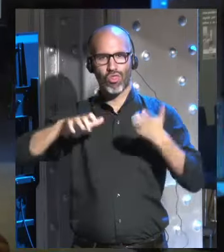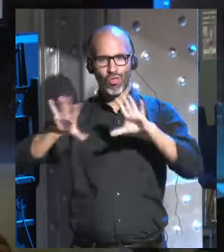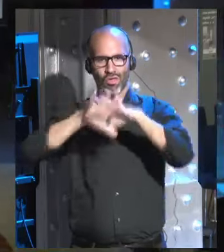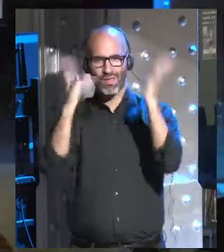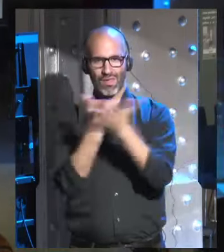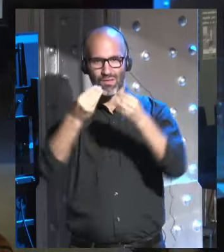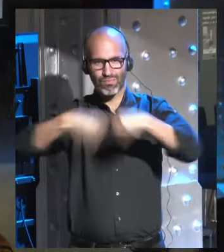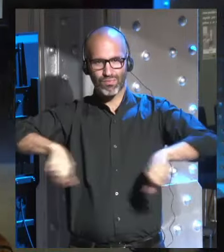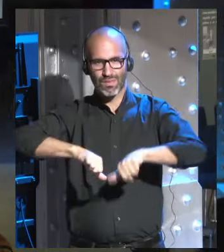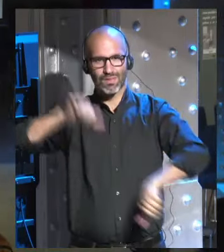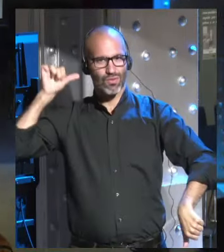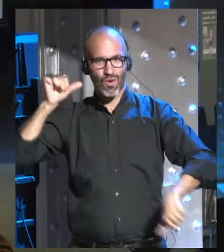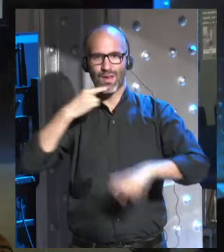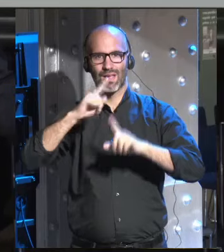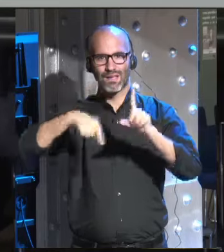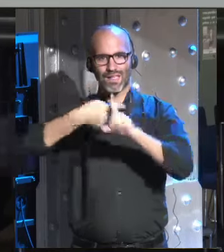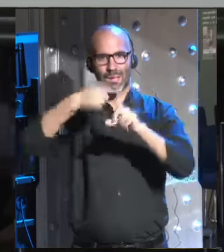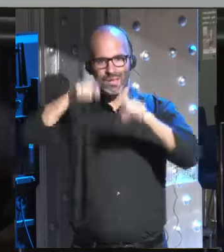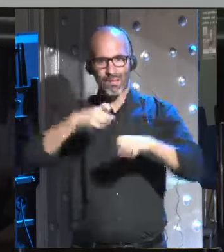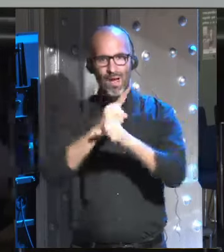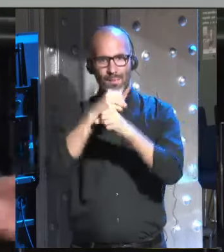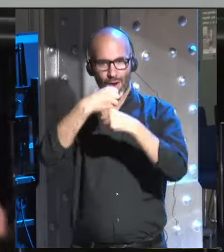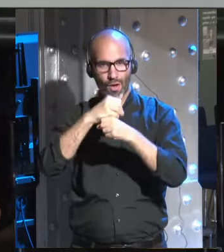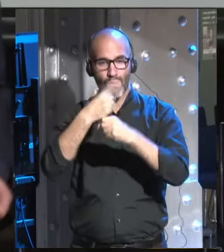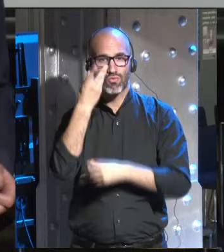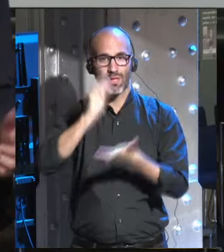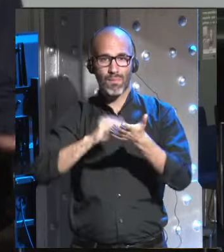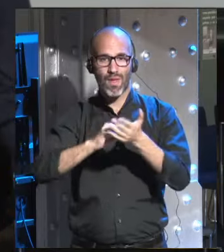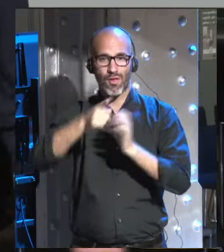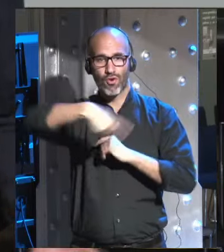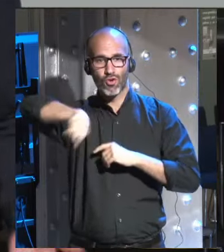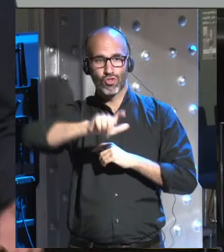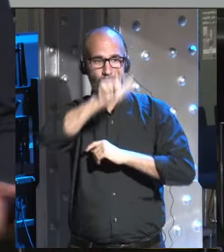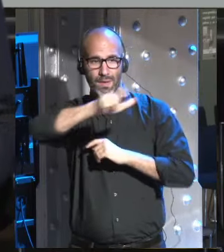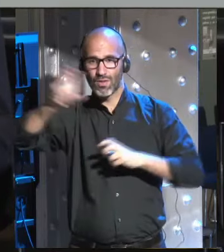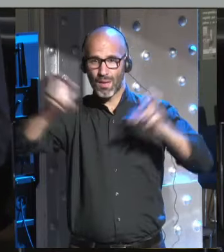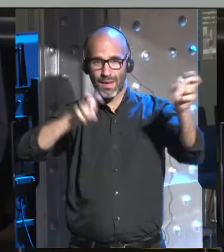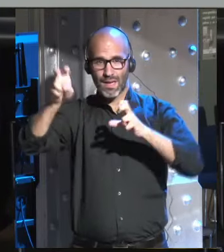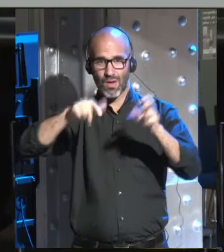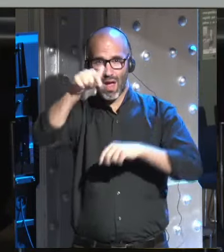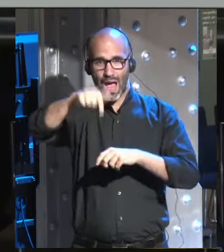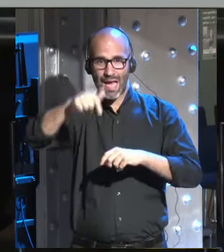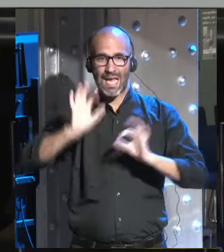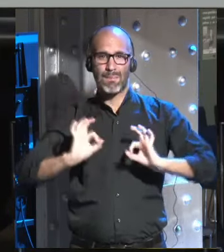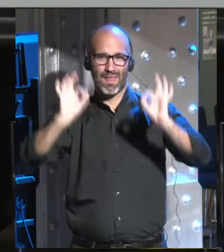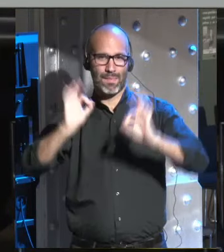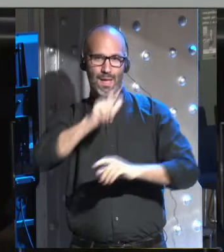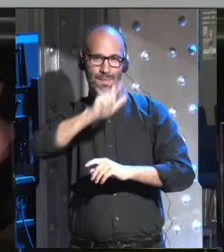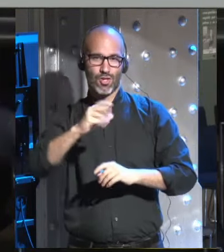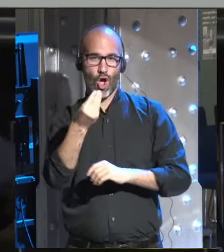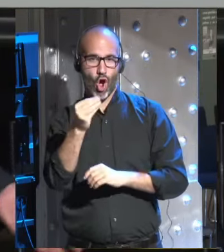y de la biología. Muchas de las personas que están aquí en la sala, especialmente las más jóvenes,